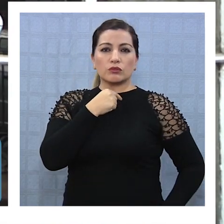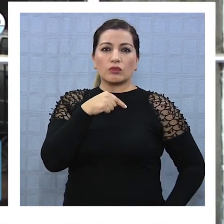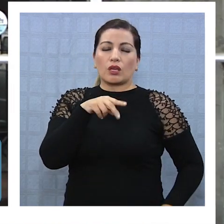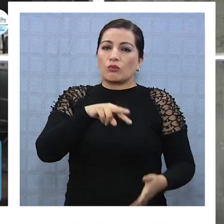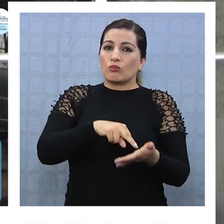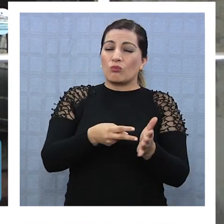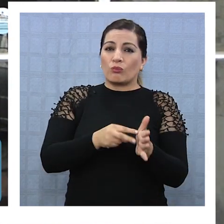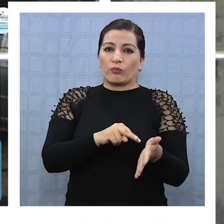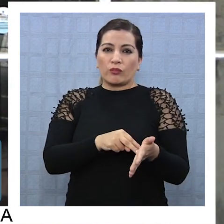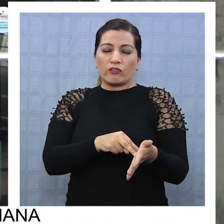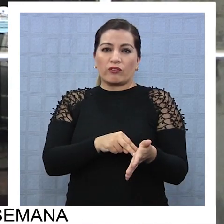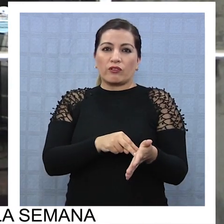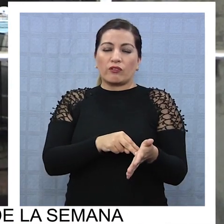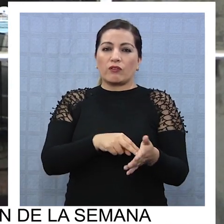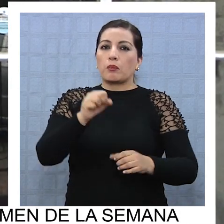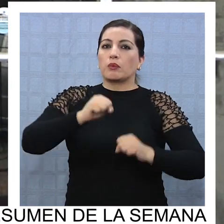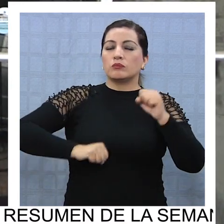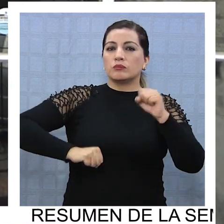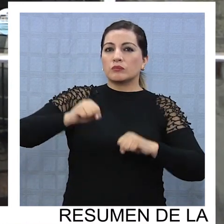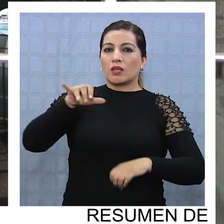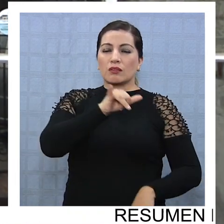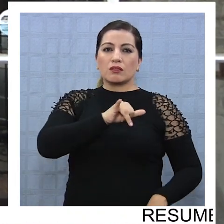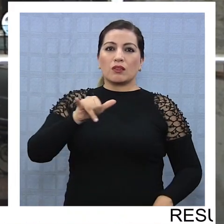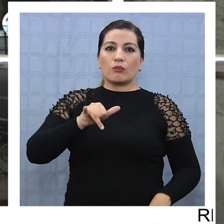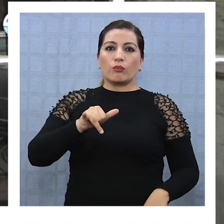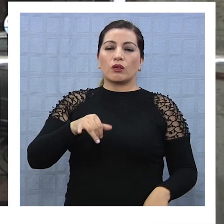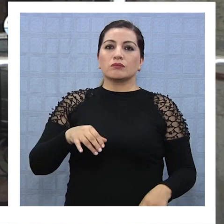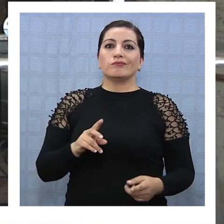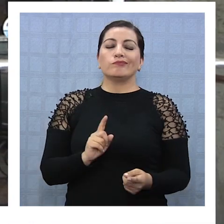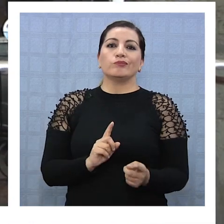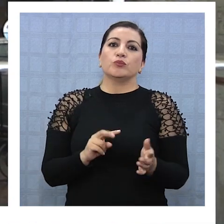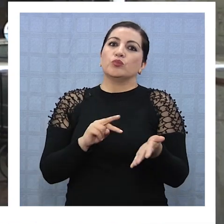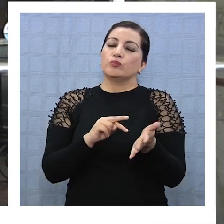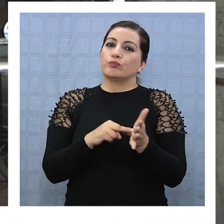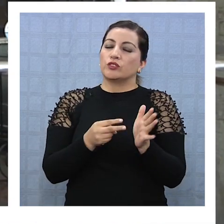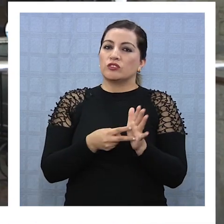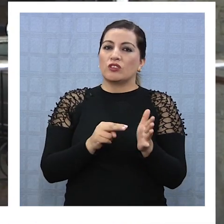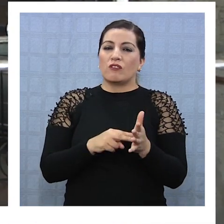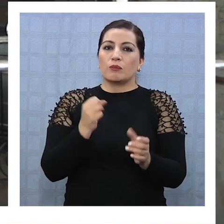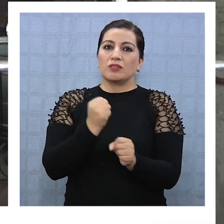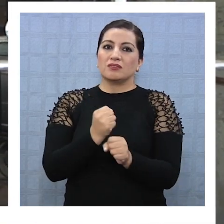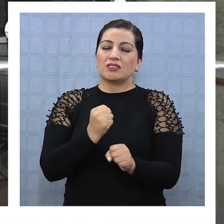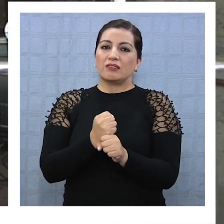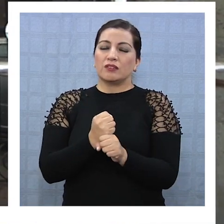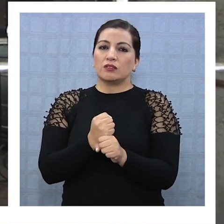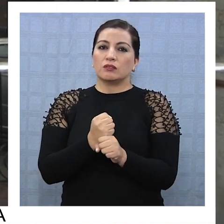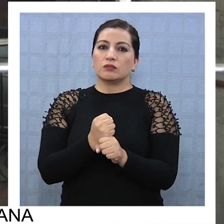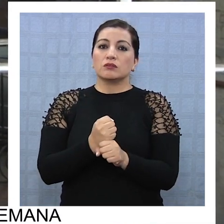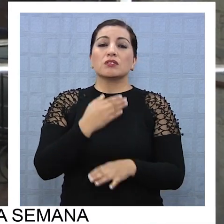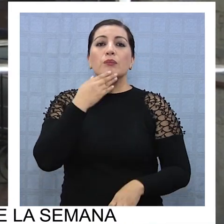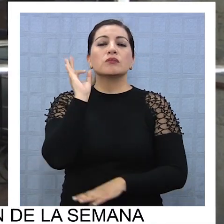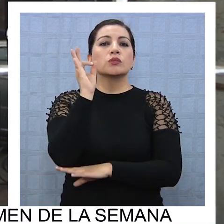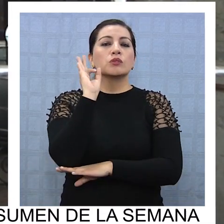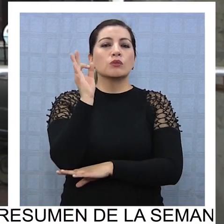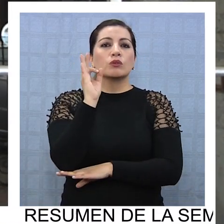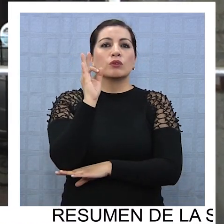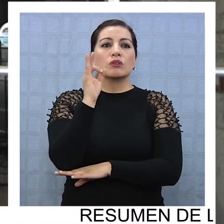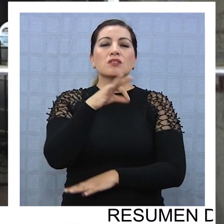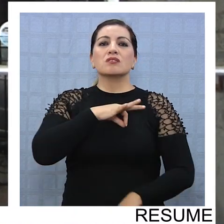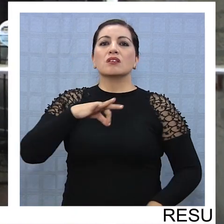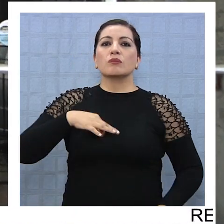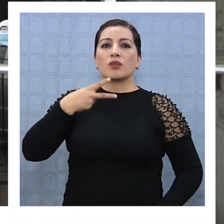que de un problema netamente empresarial pase a un tema laboral. Hemos tenido reunión con el Ceremi de Hacienda, es cierto?